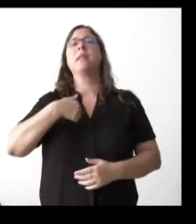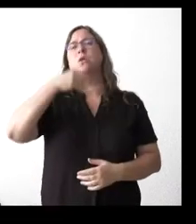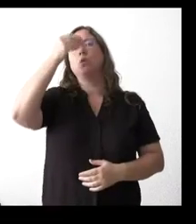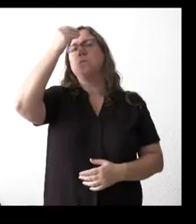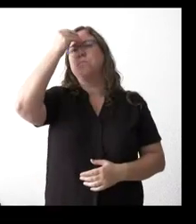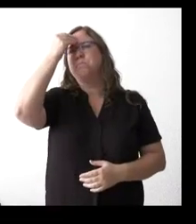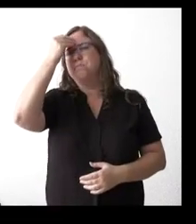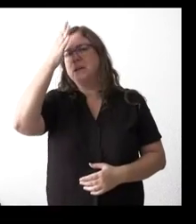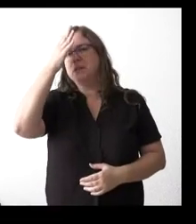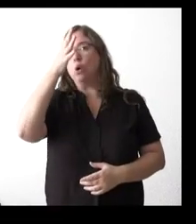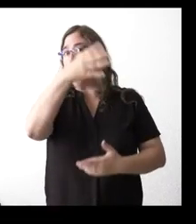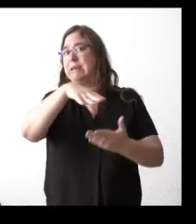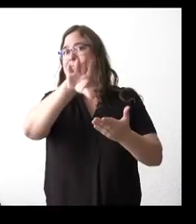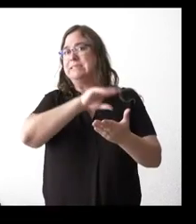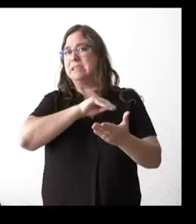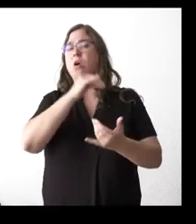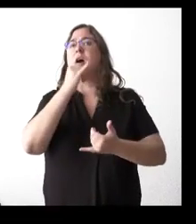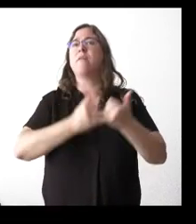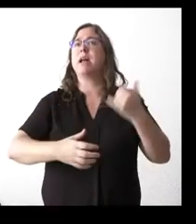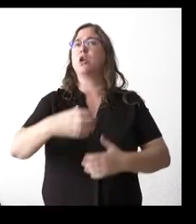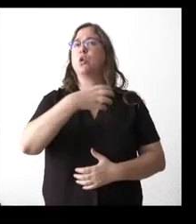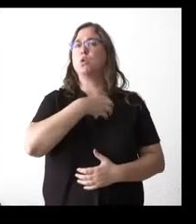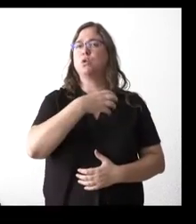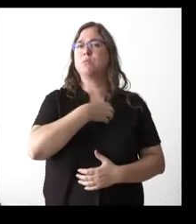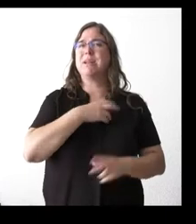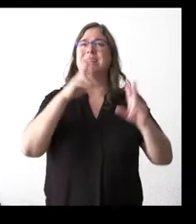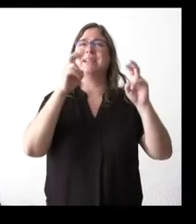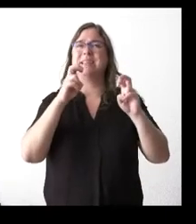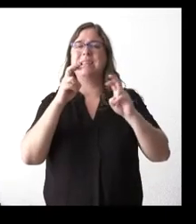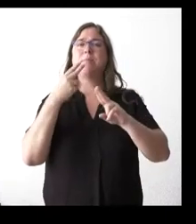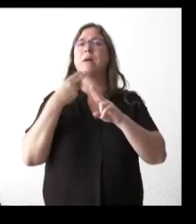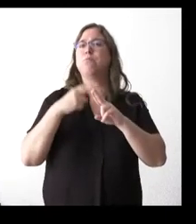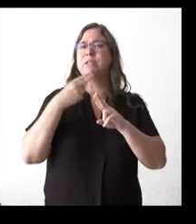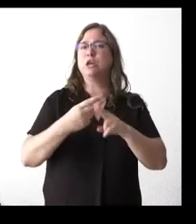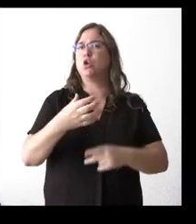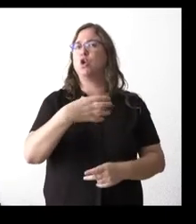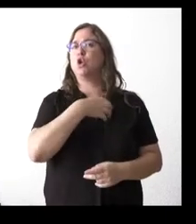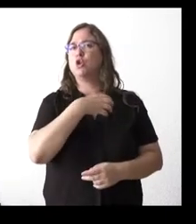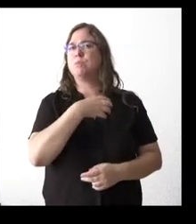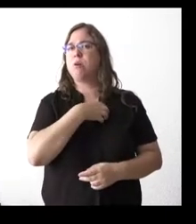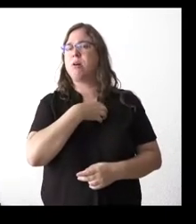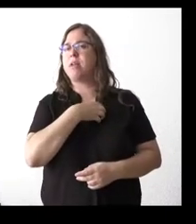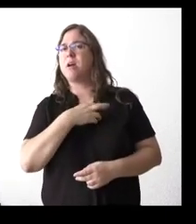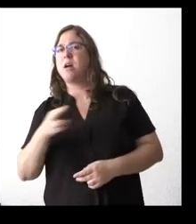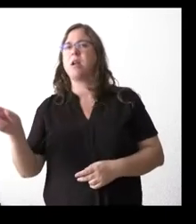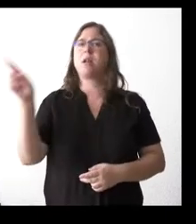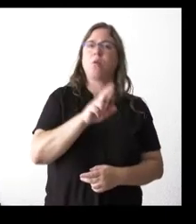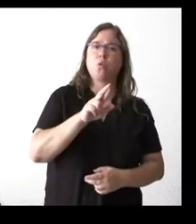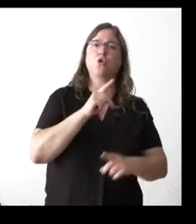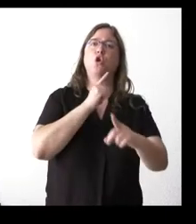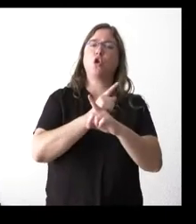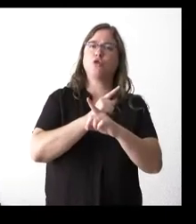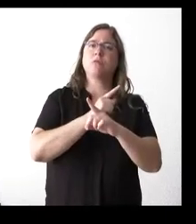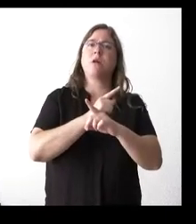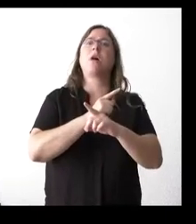la posibilidad, empleando el término político, decae la posibilidad de recurso del Constitucional del